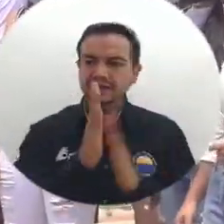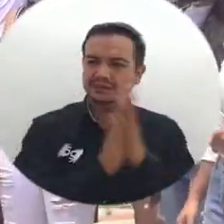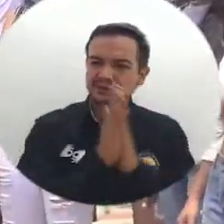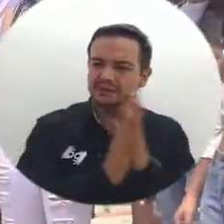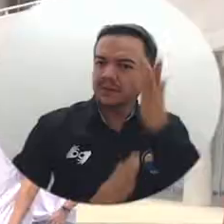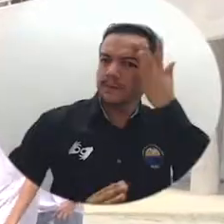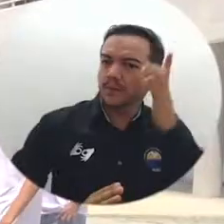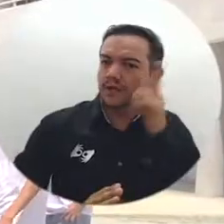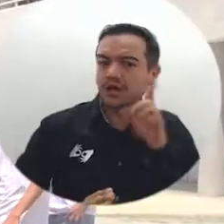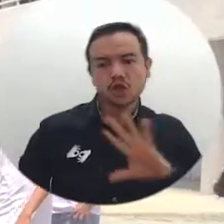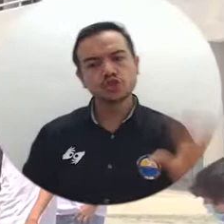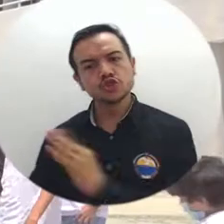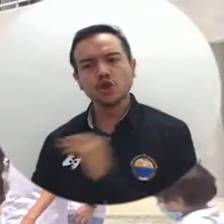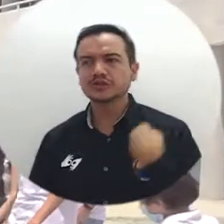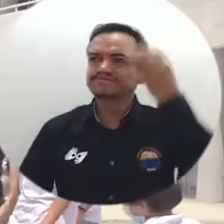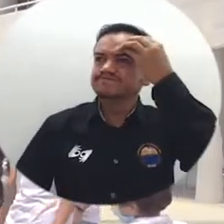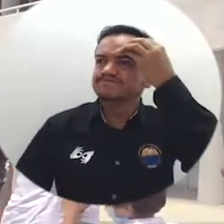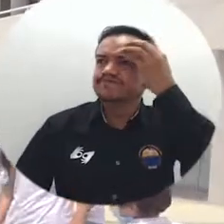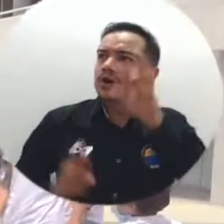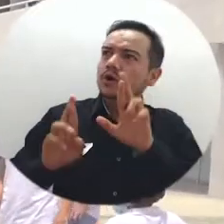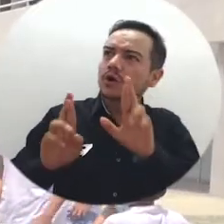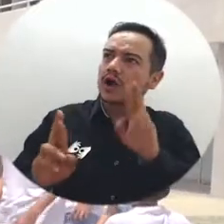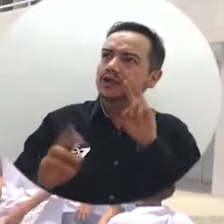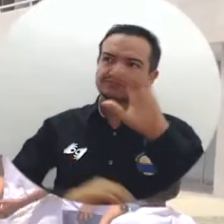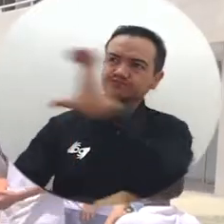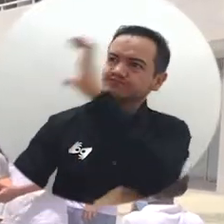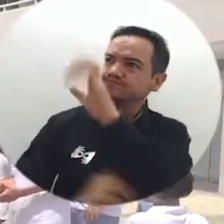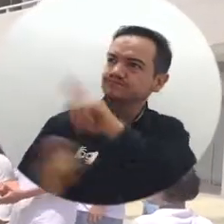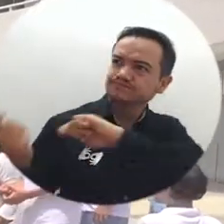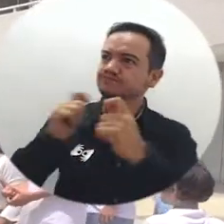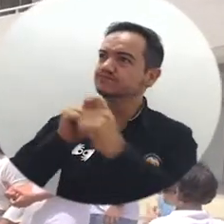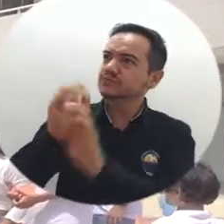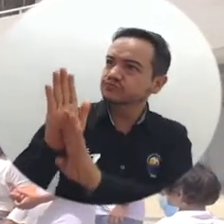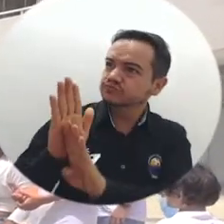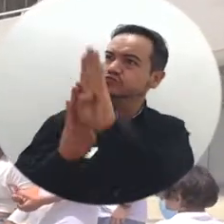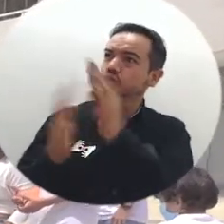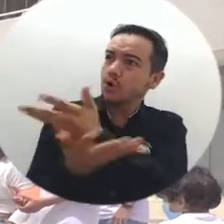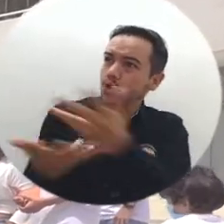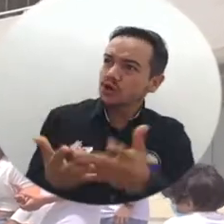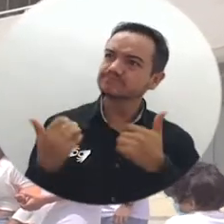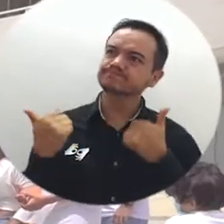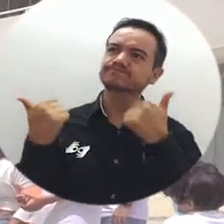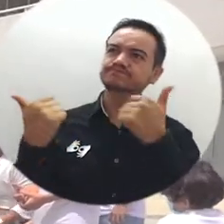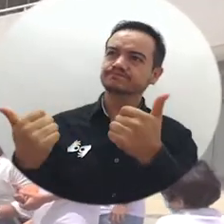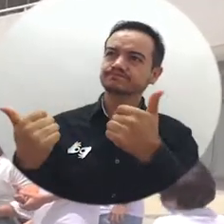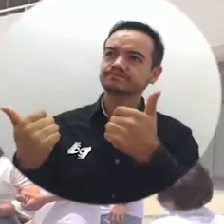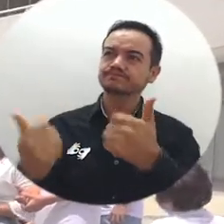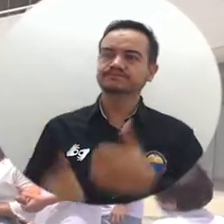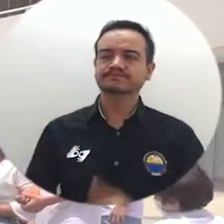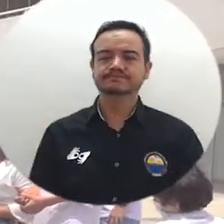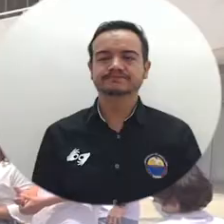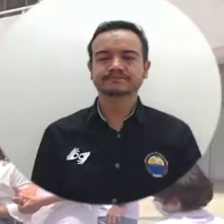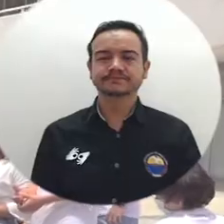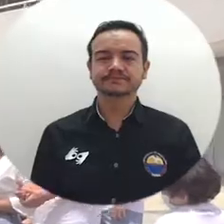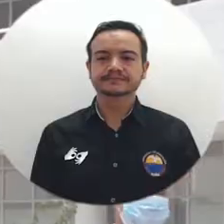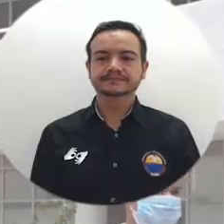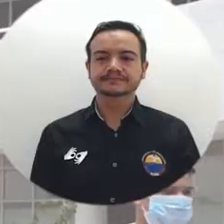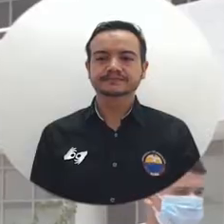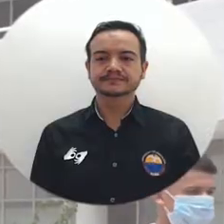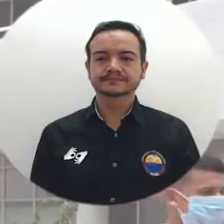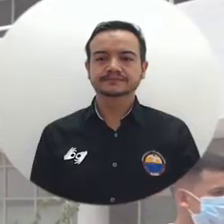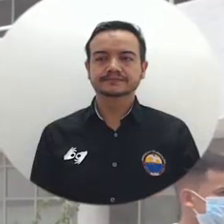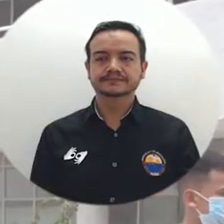tenemos la esperanza de que Colombia va a cambiar, de que las cosas se van a dar mucho mejor de lo que han venido dando hasta el momento.